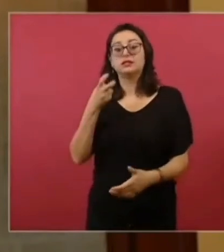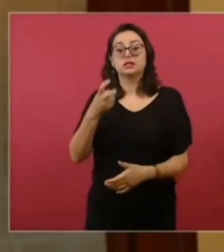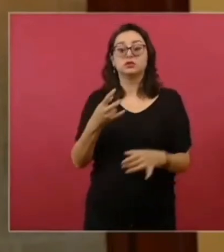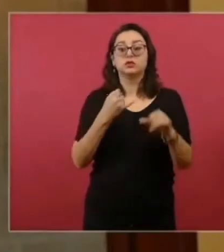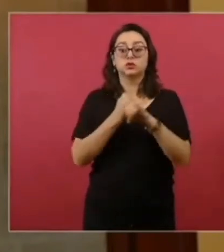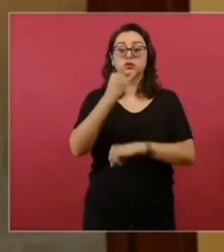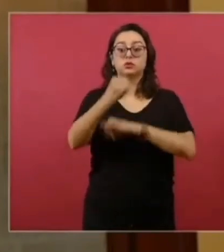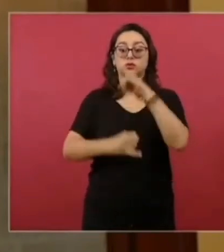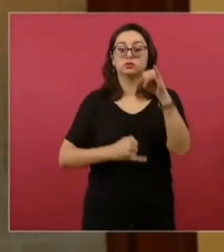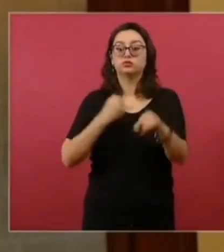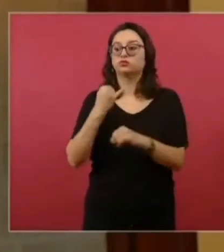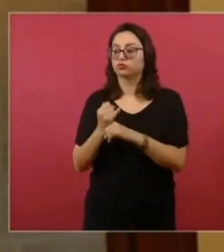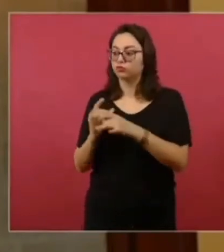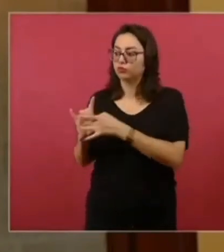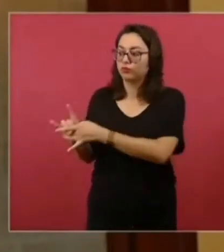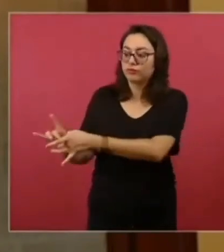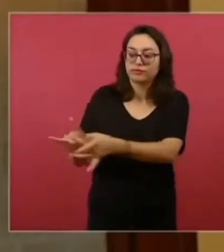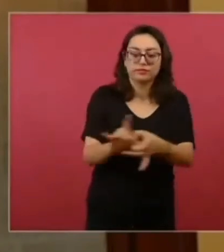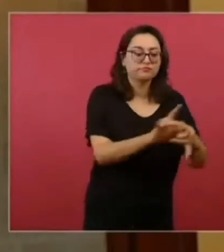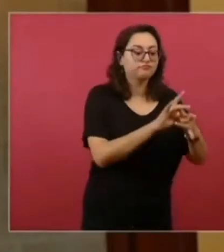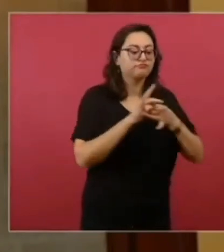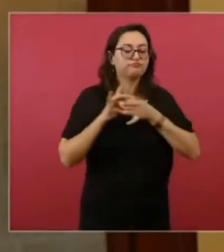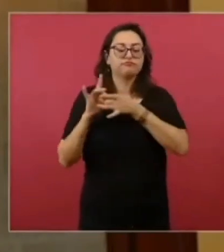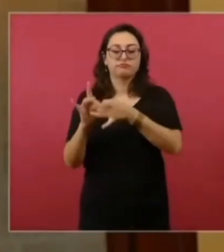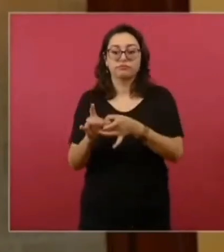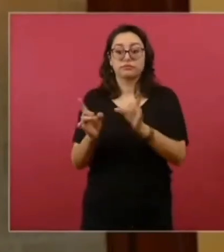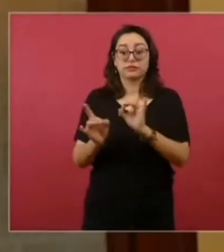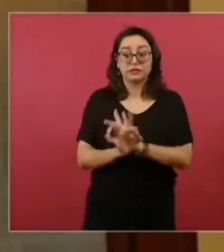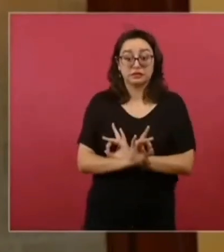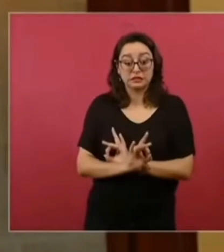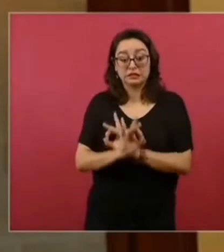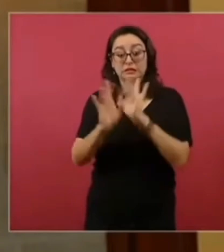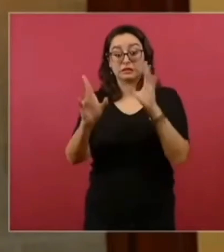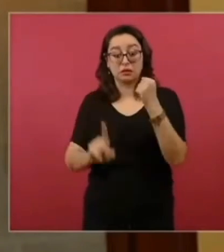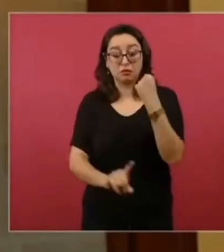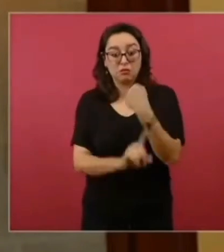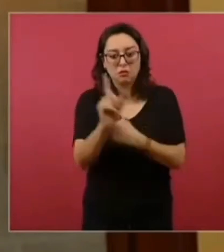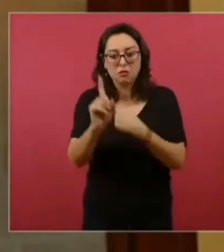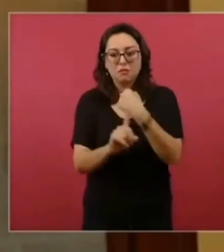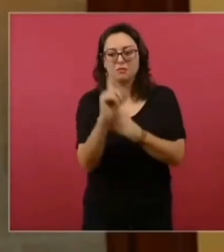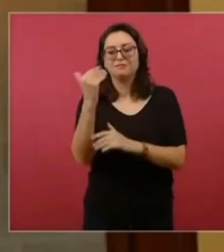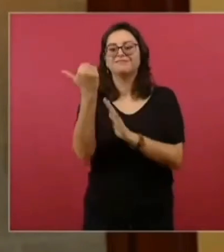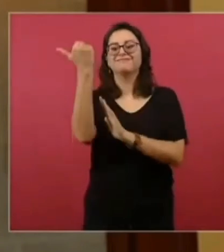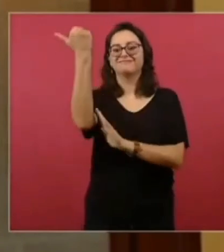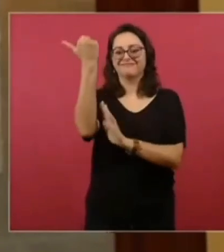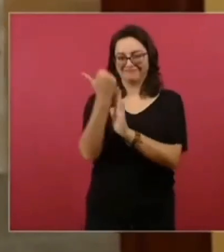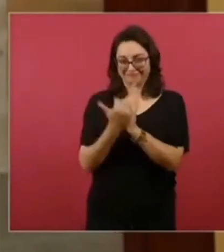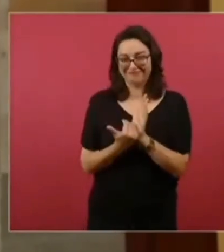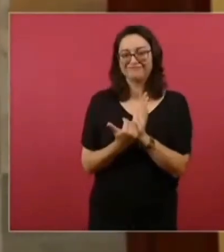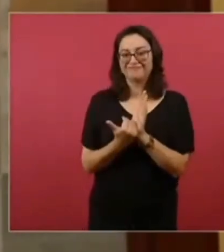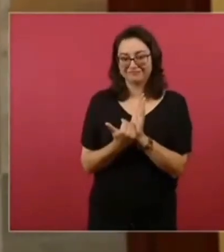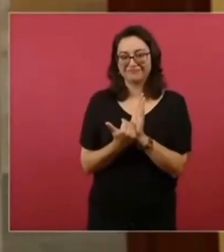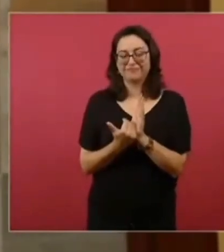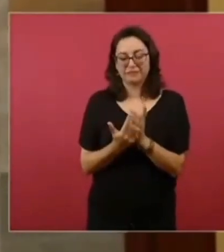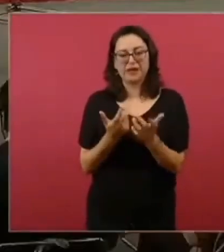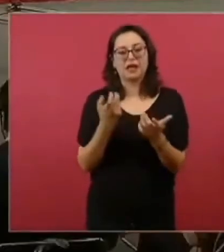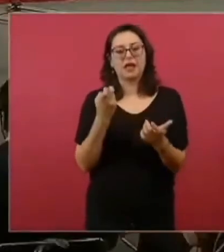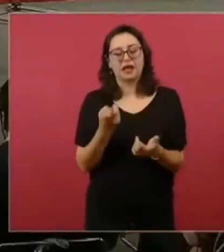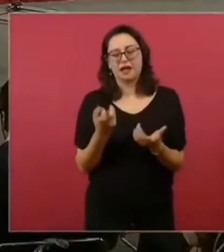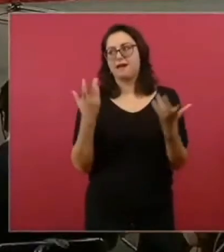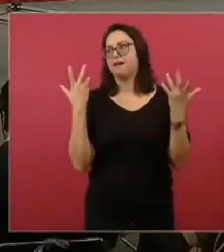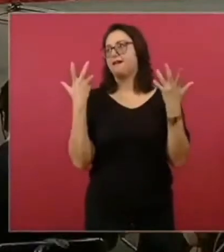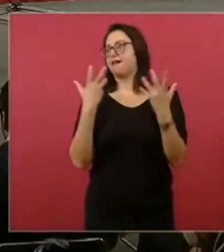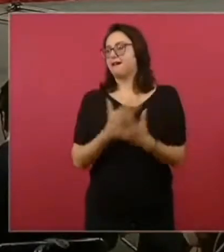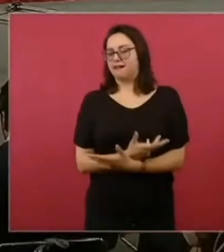desarrollo, entonces bajamos la incidencia de las emergencias. Pero no solo eso, también nos dimos cuenta